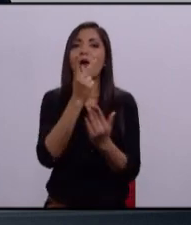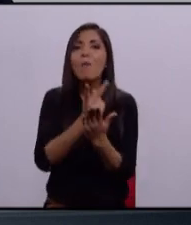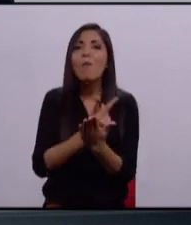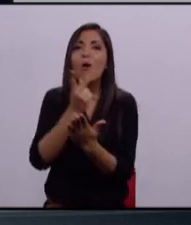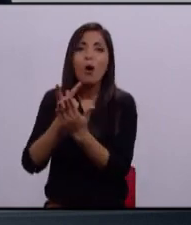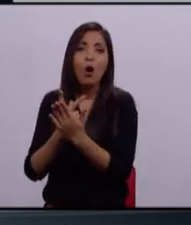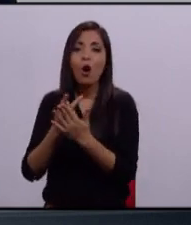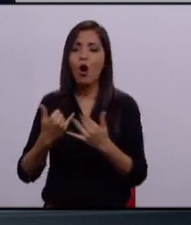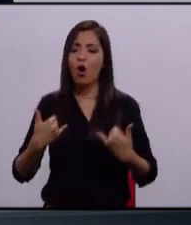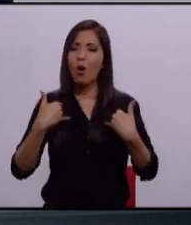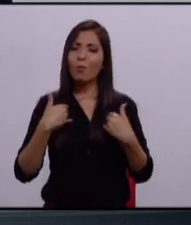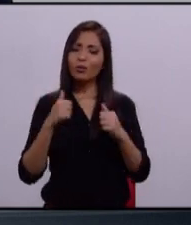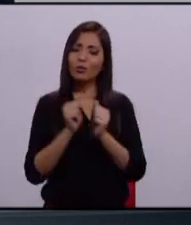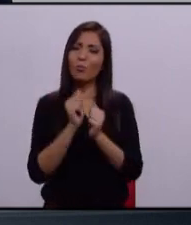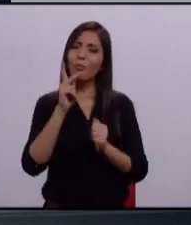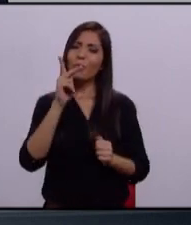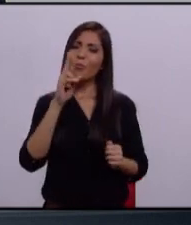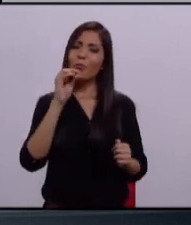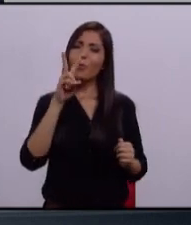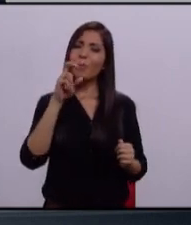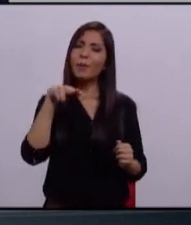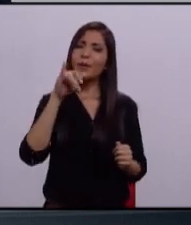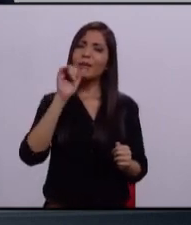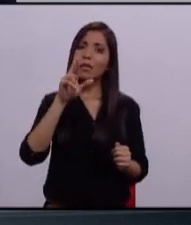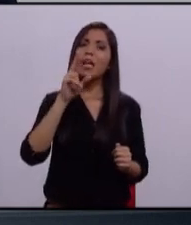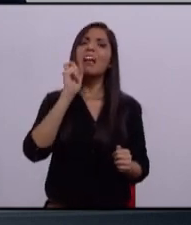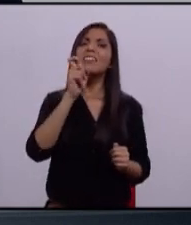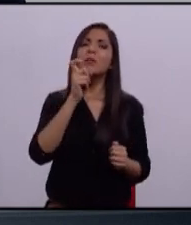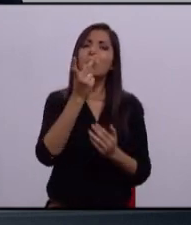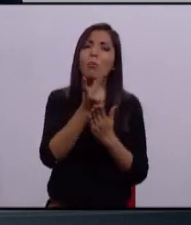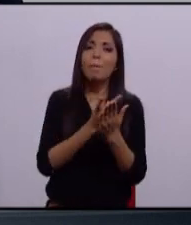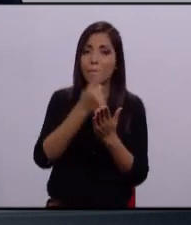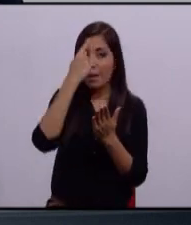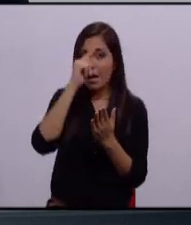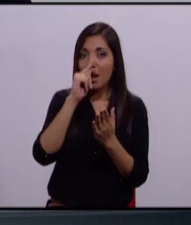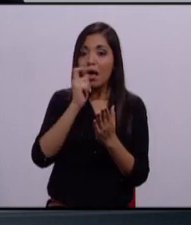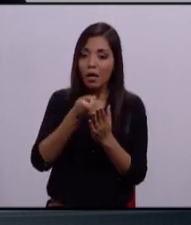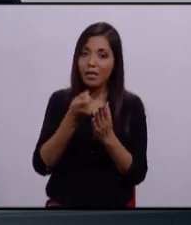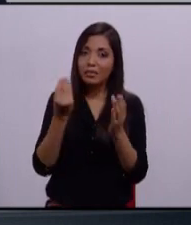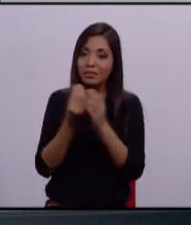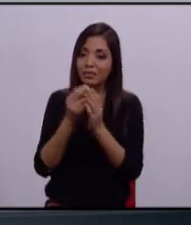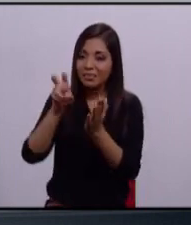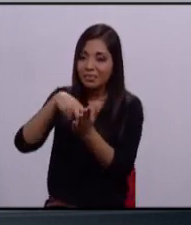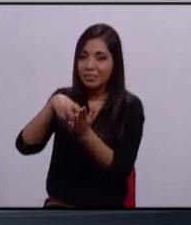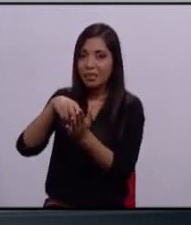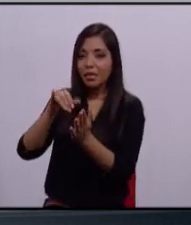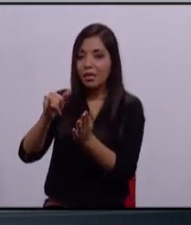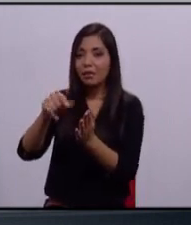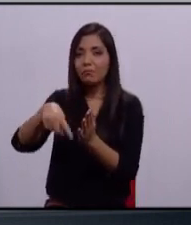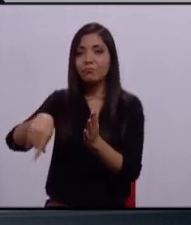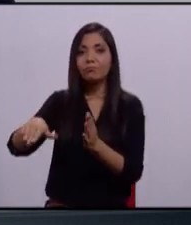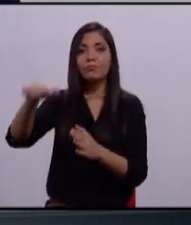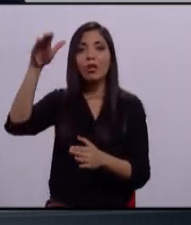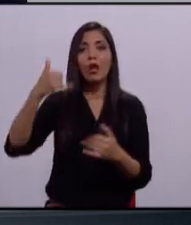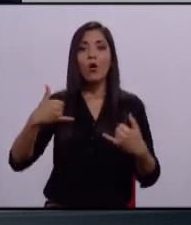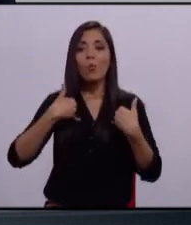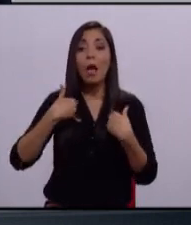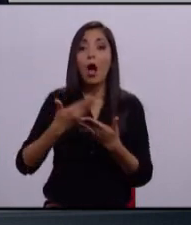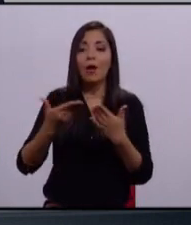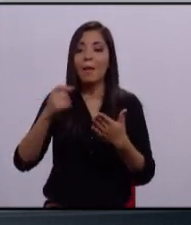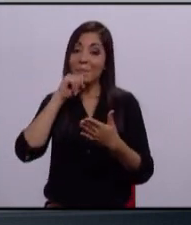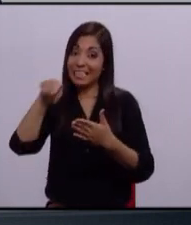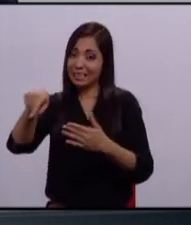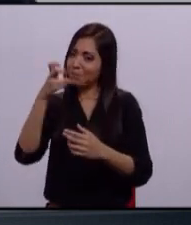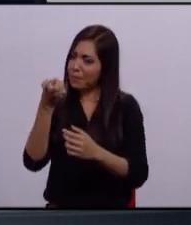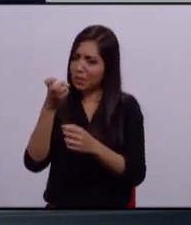Jóvenes con Porvenir, un programa que capacita y prepara a los jóvenes. Pero ahora lo que vamos a hacer es vamos a vincularlo con la oferta laboral. Vamos